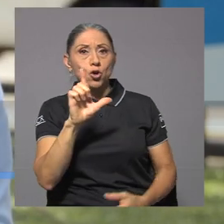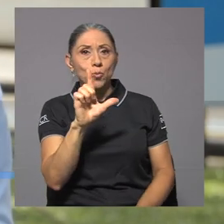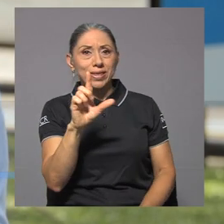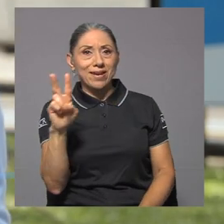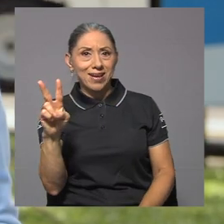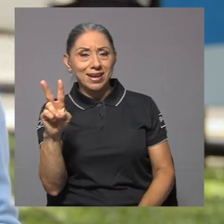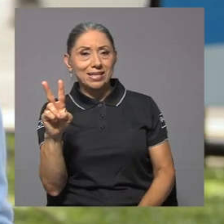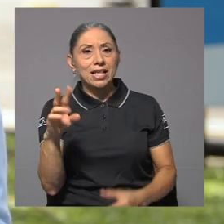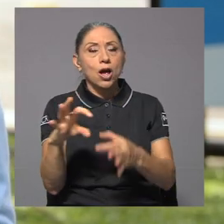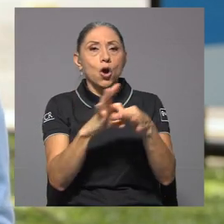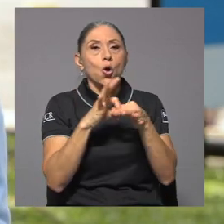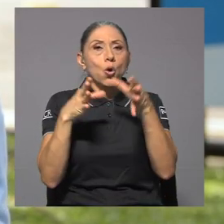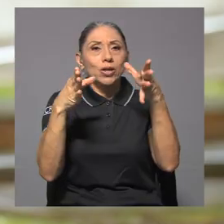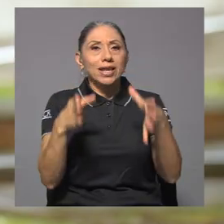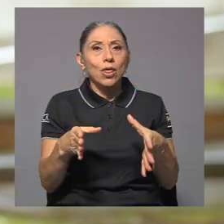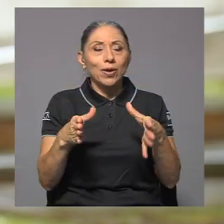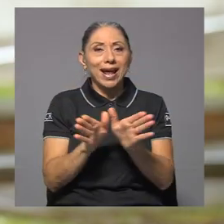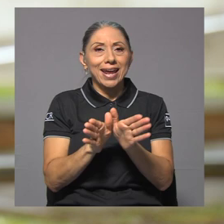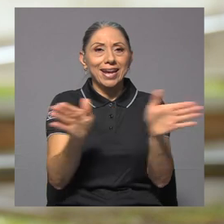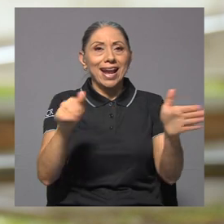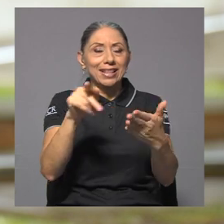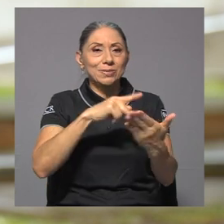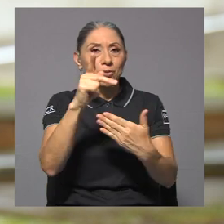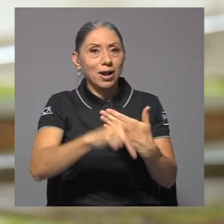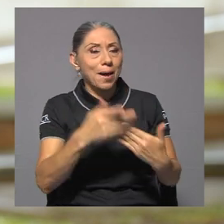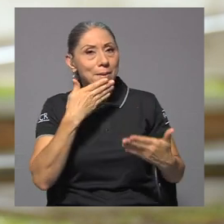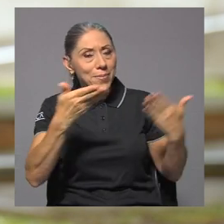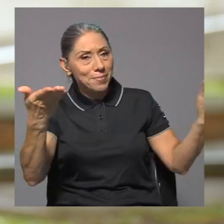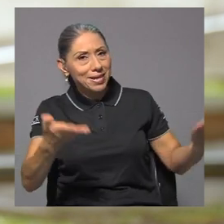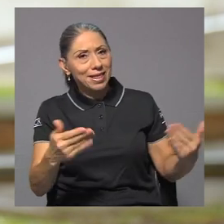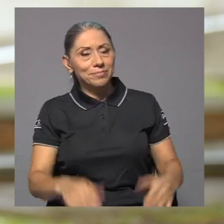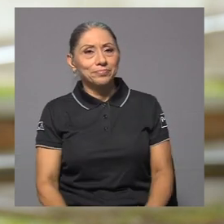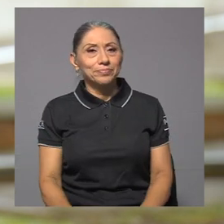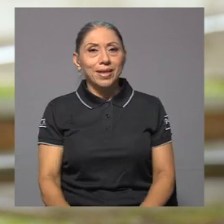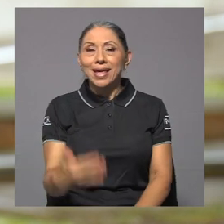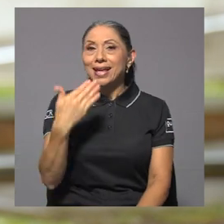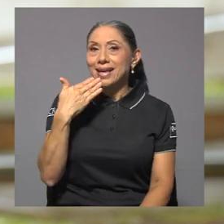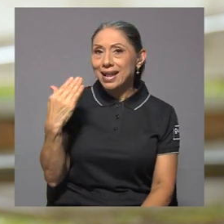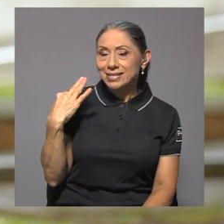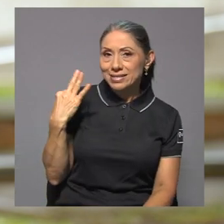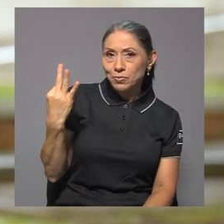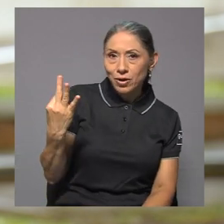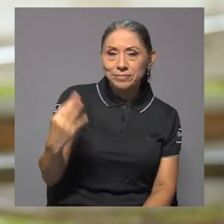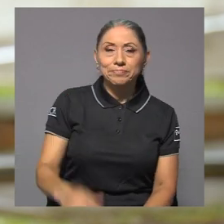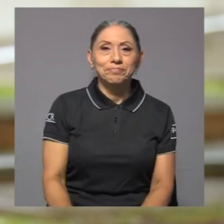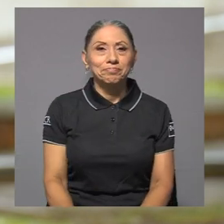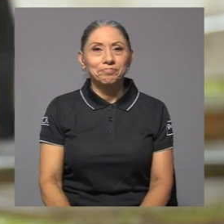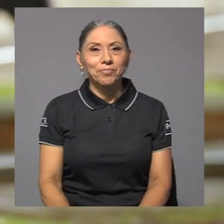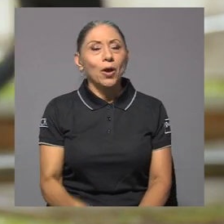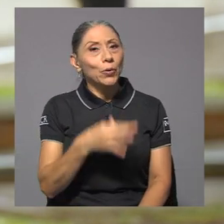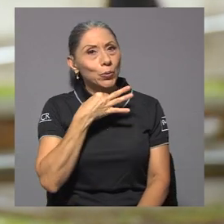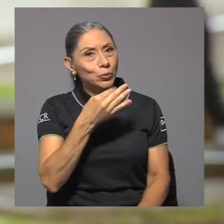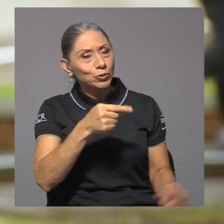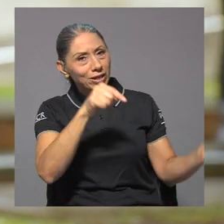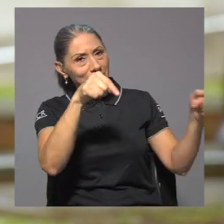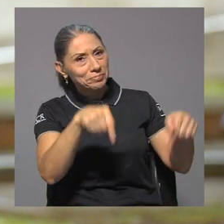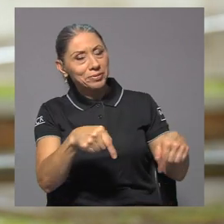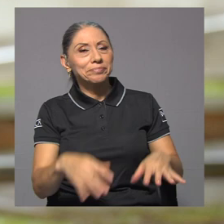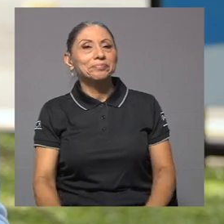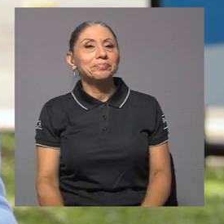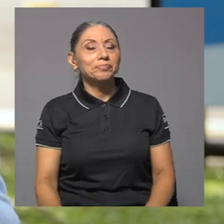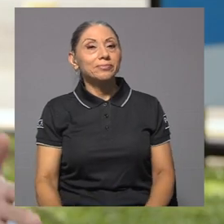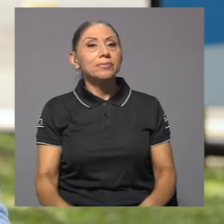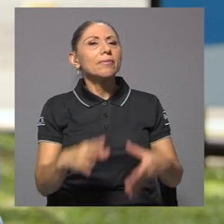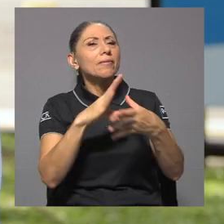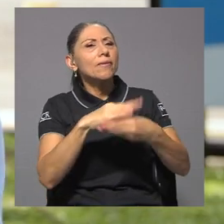Lupita Barca, quien es coordinadora general de este programa. Bienvenida, Lupita. Muchas gracias por la invitación. Un placer tenerla por acá.